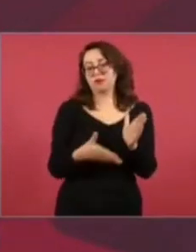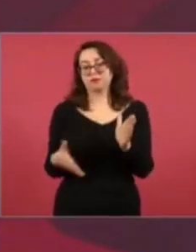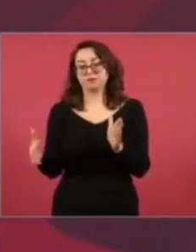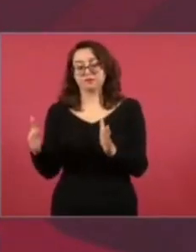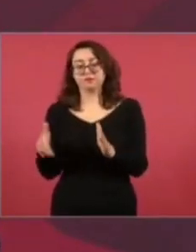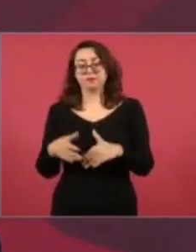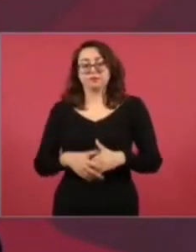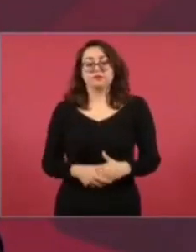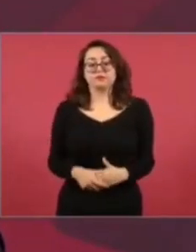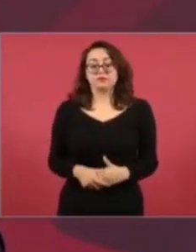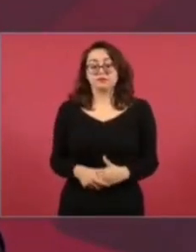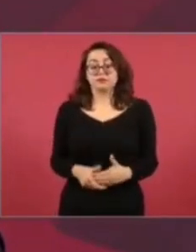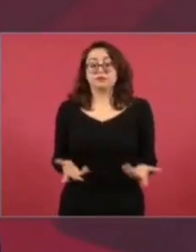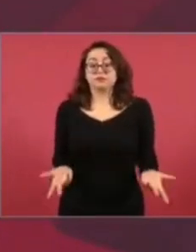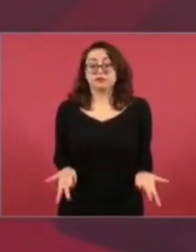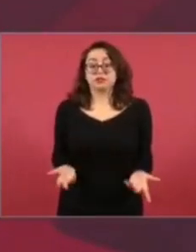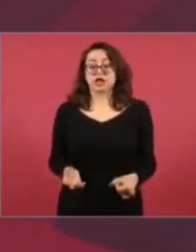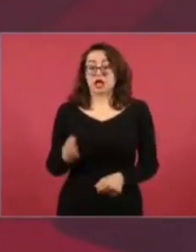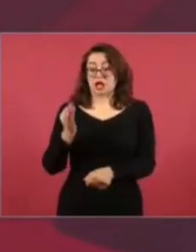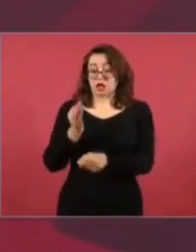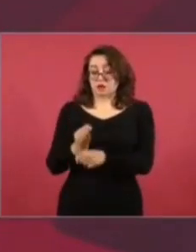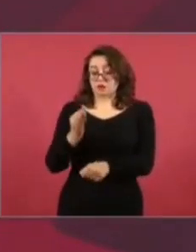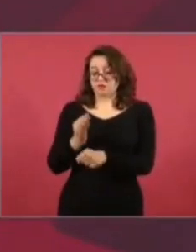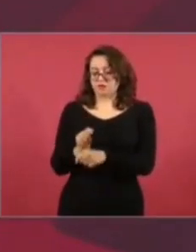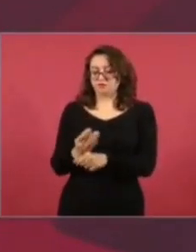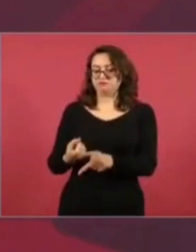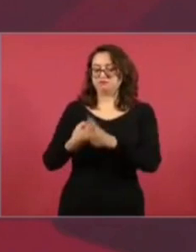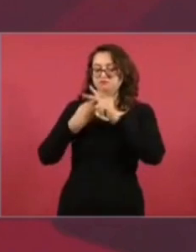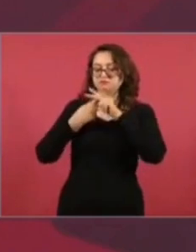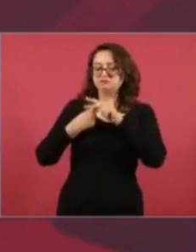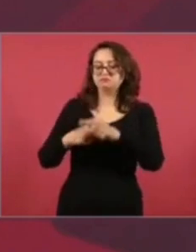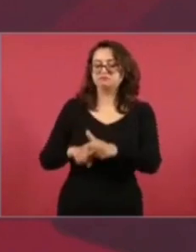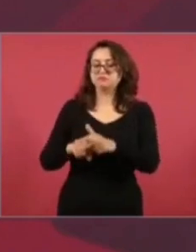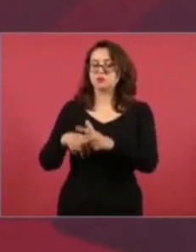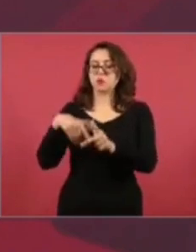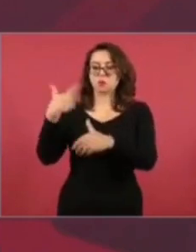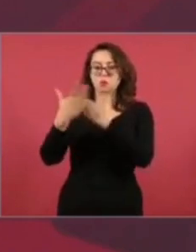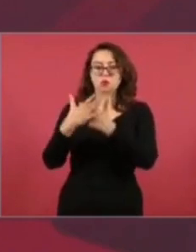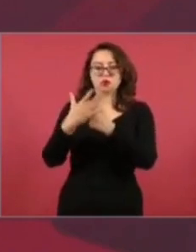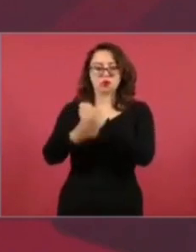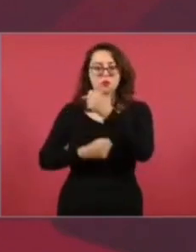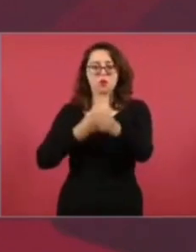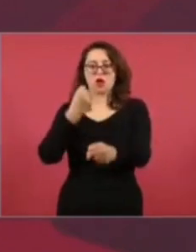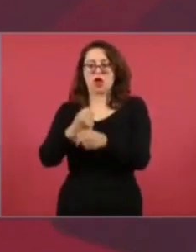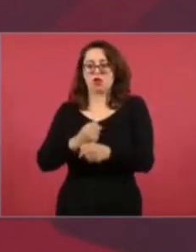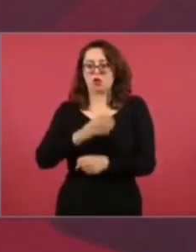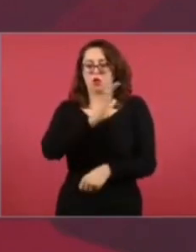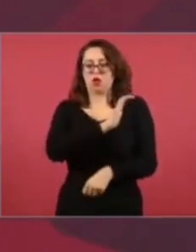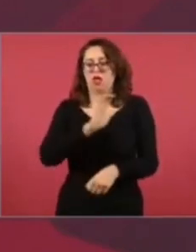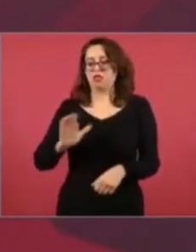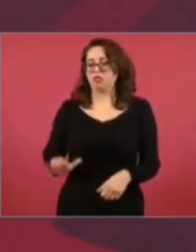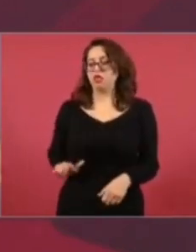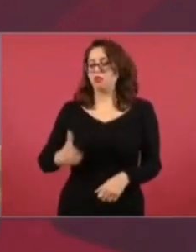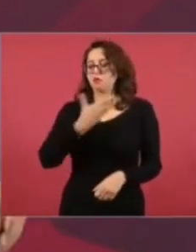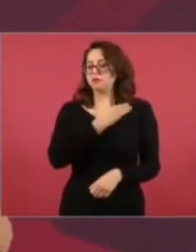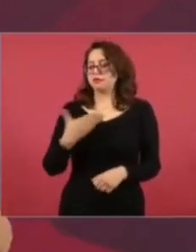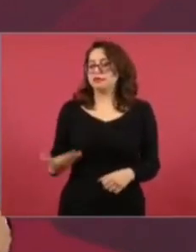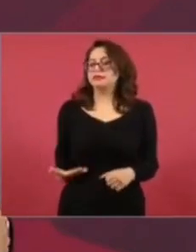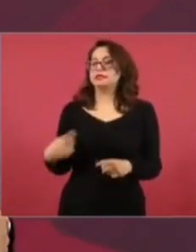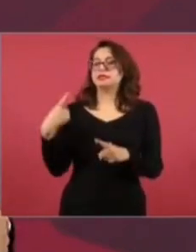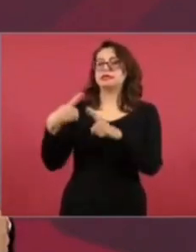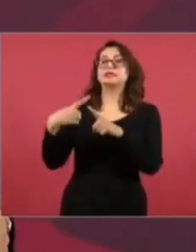ensayo muy importante para que mediante una encuesta